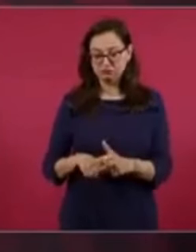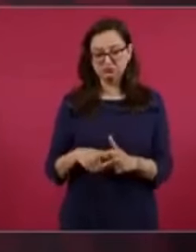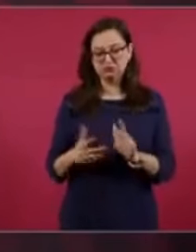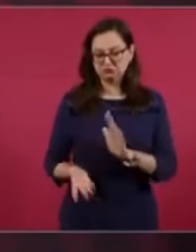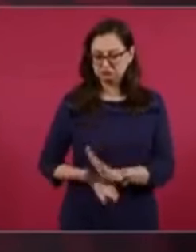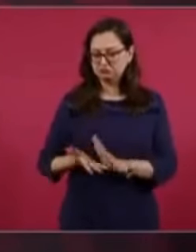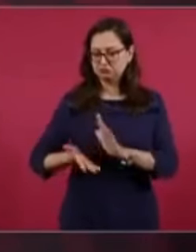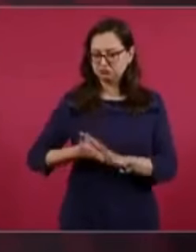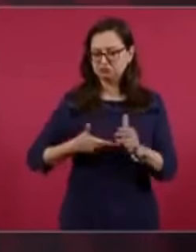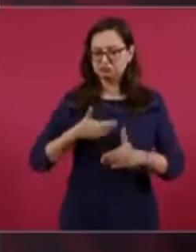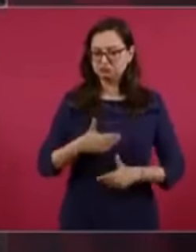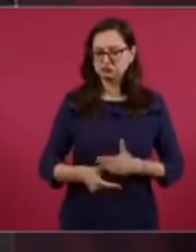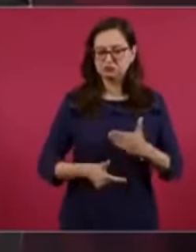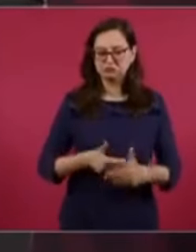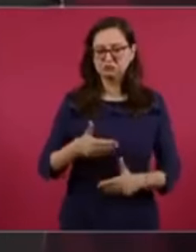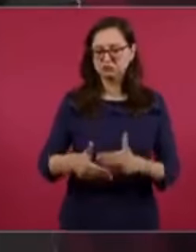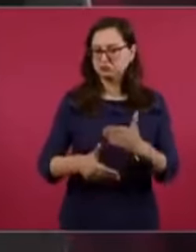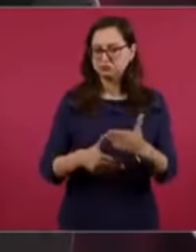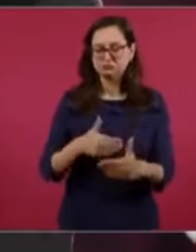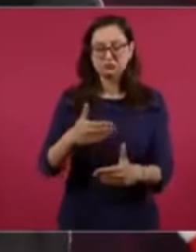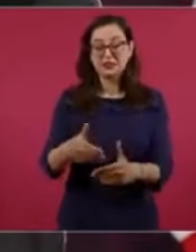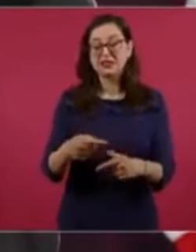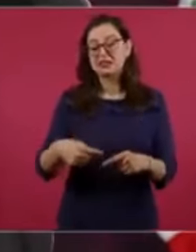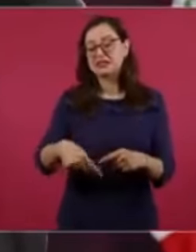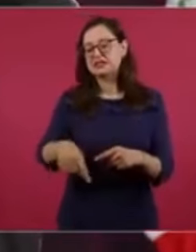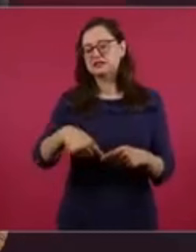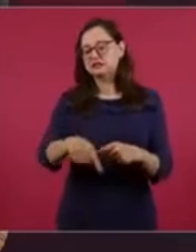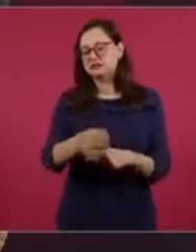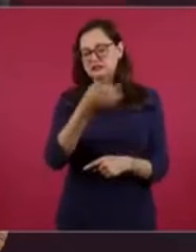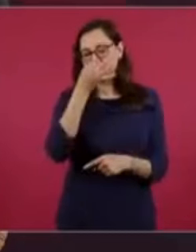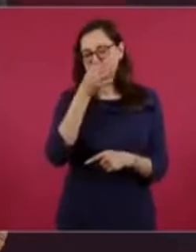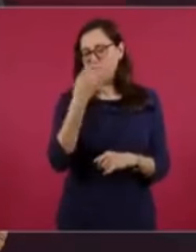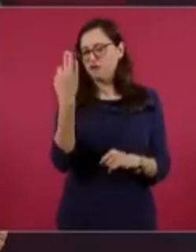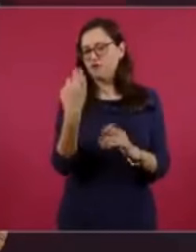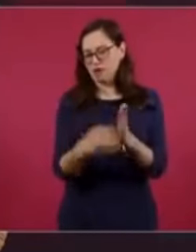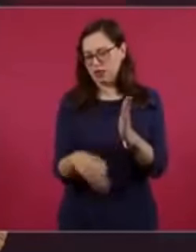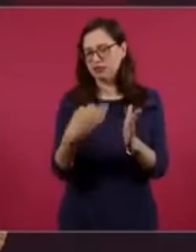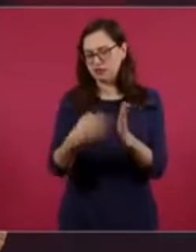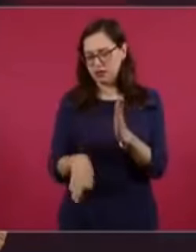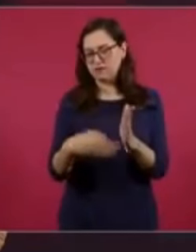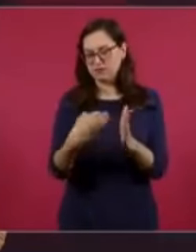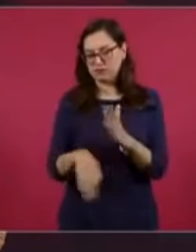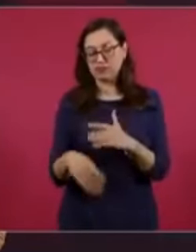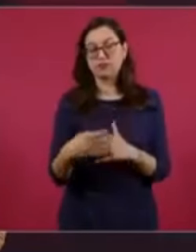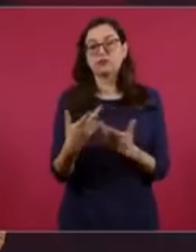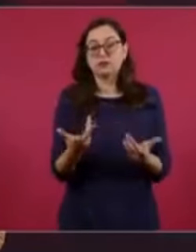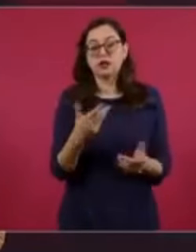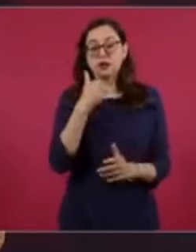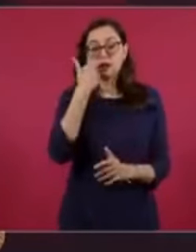pero queremos informar cómo